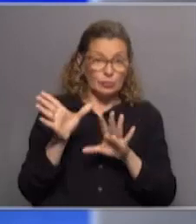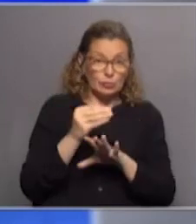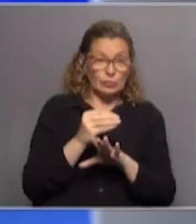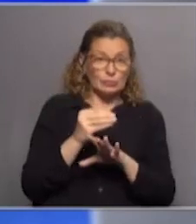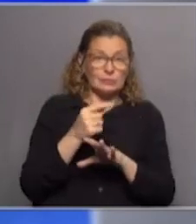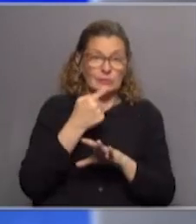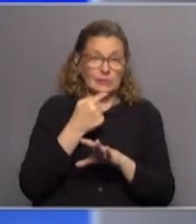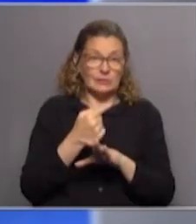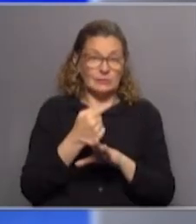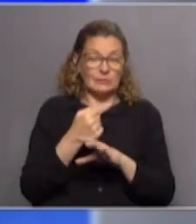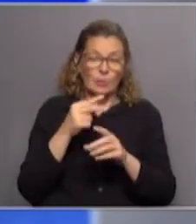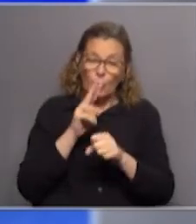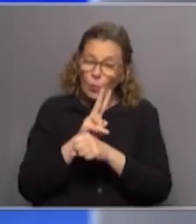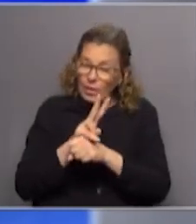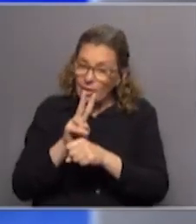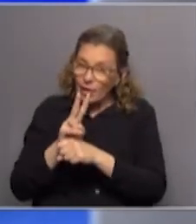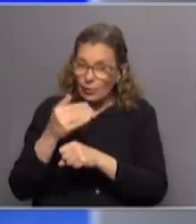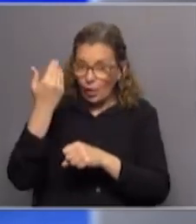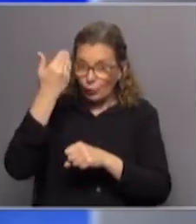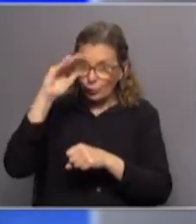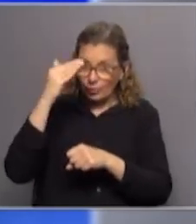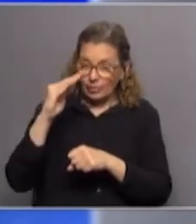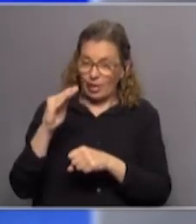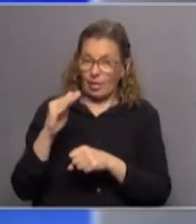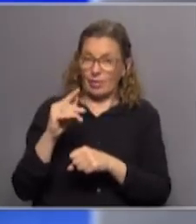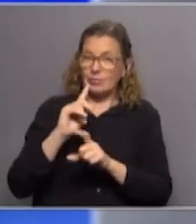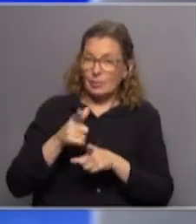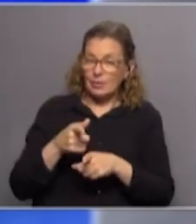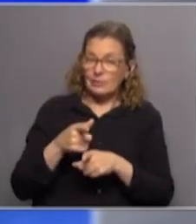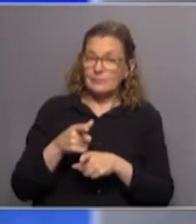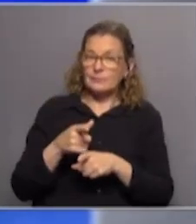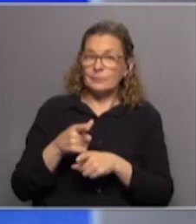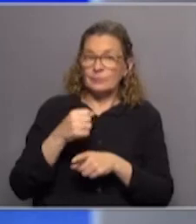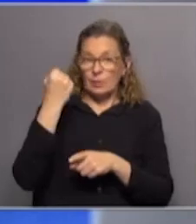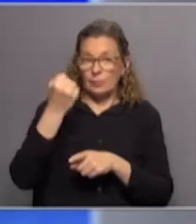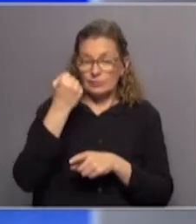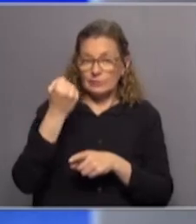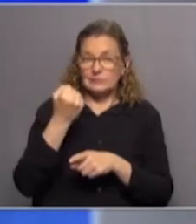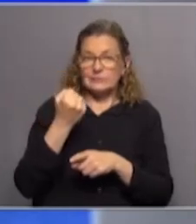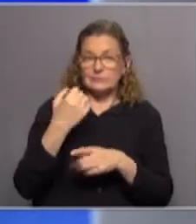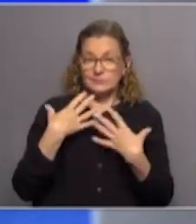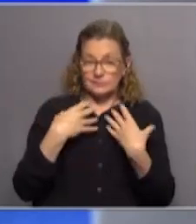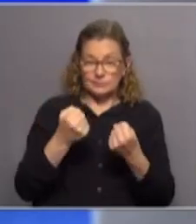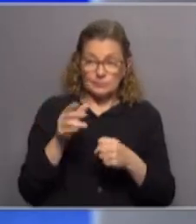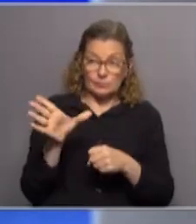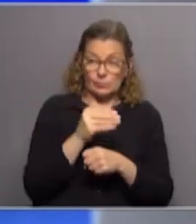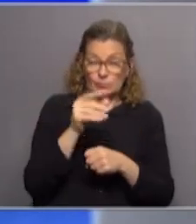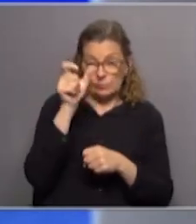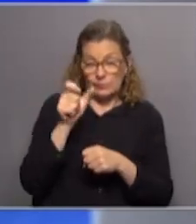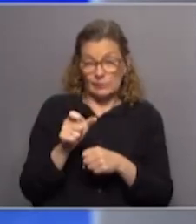demanda un seguimiento de parte de las autoridades en tanto entidades fundamentales nada menos que para la salud de la población